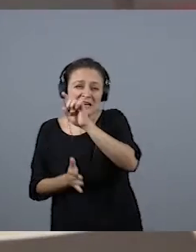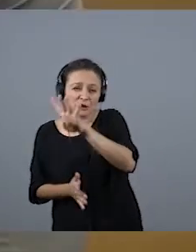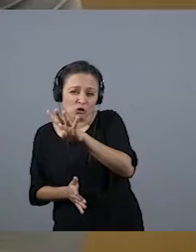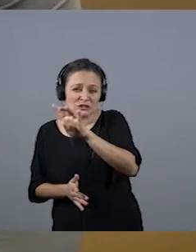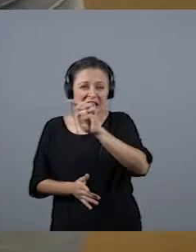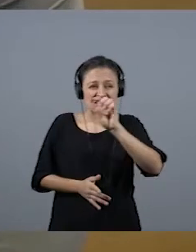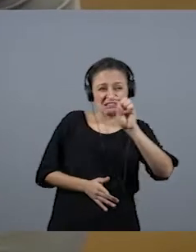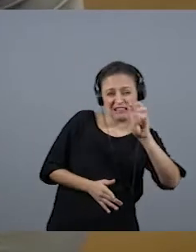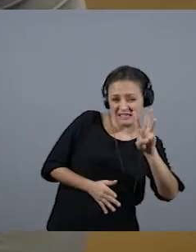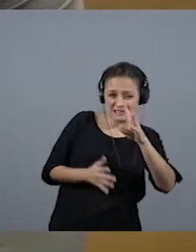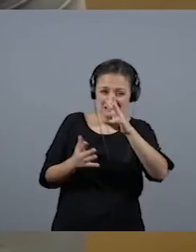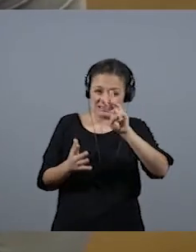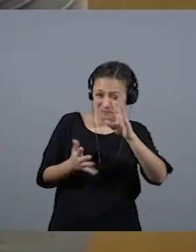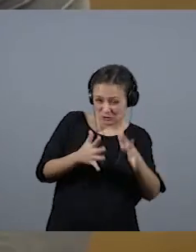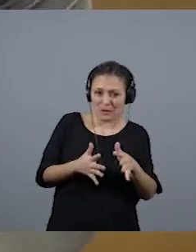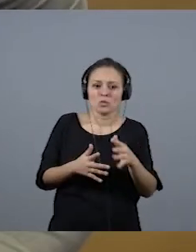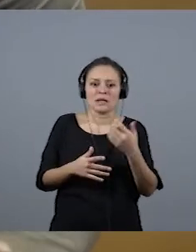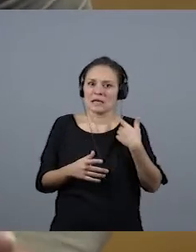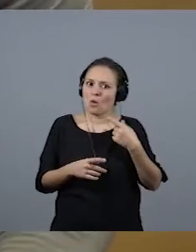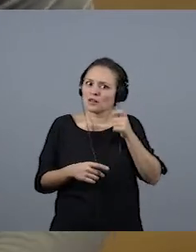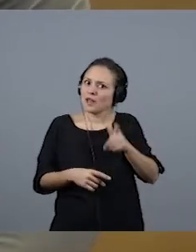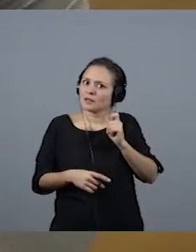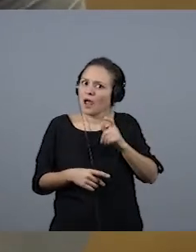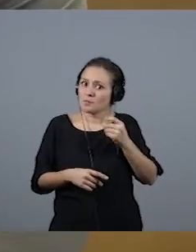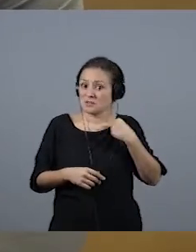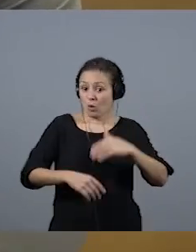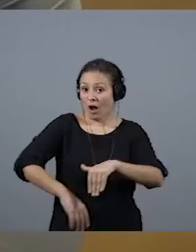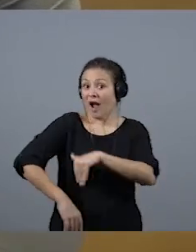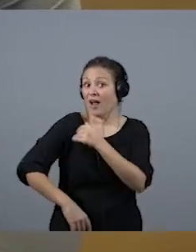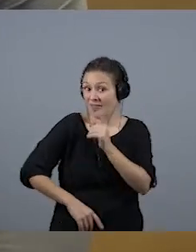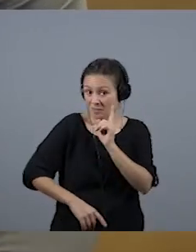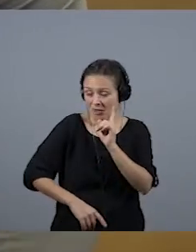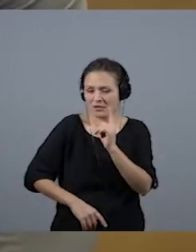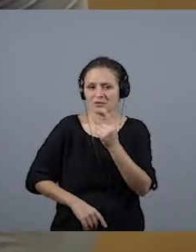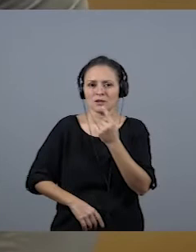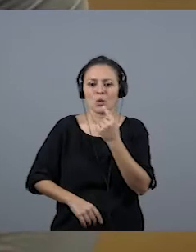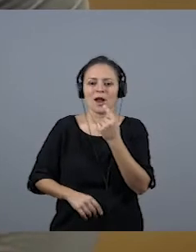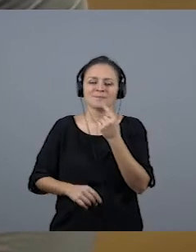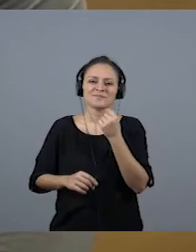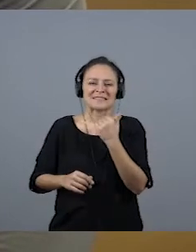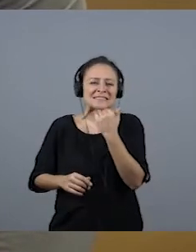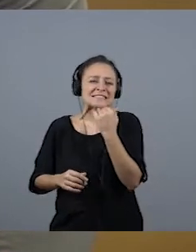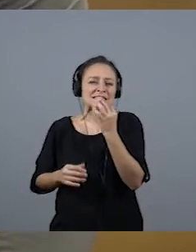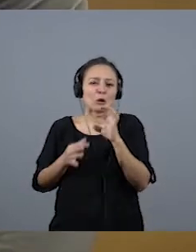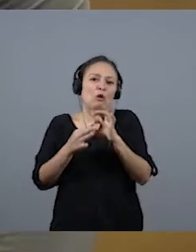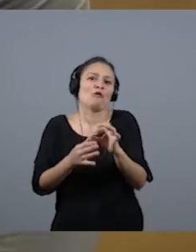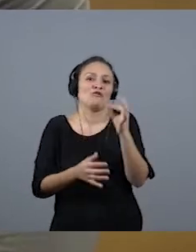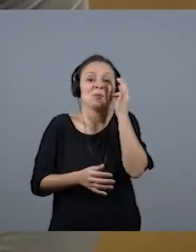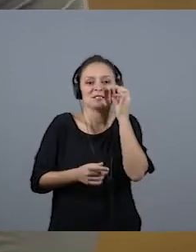tendencia en que se está hablando, en la academia hablo, de la pseudo-feminización de la profesión.